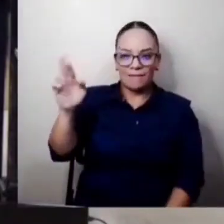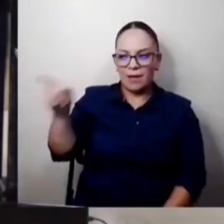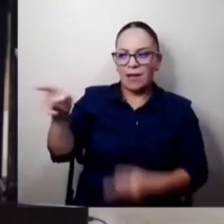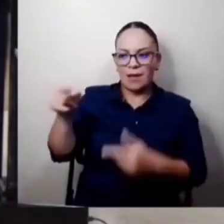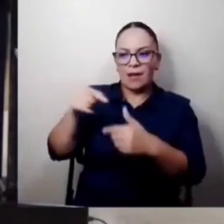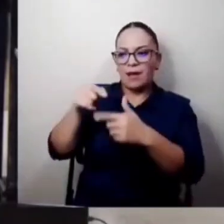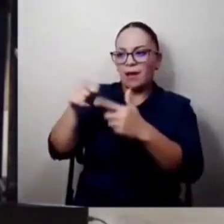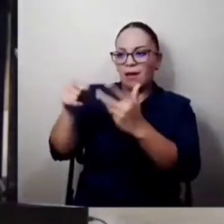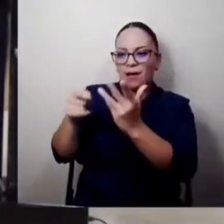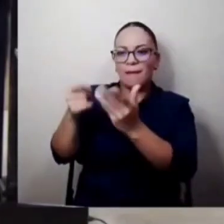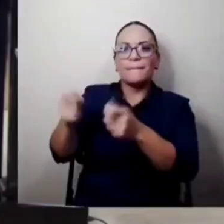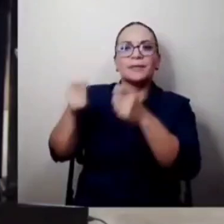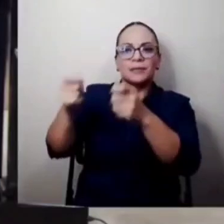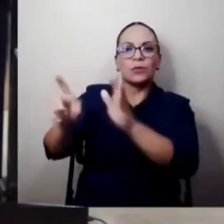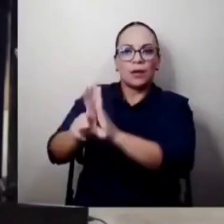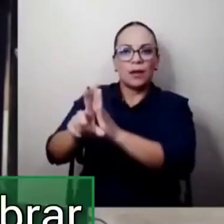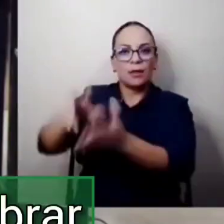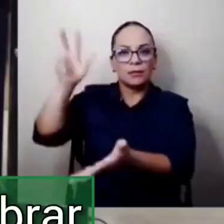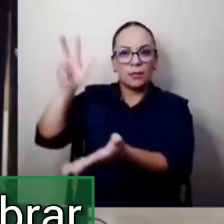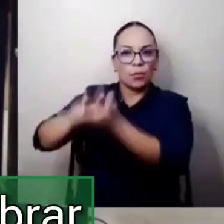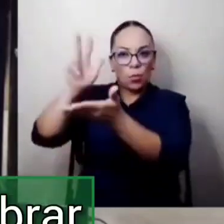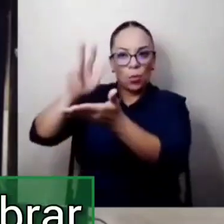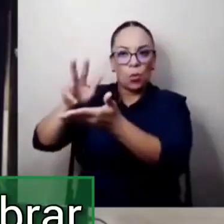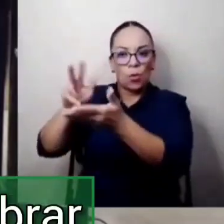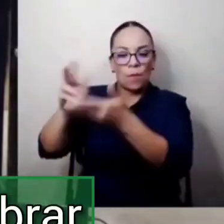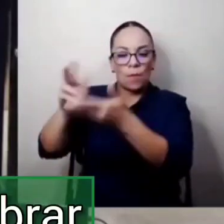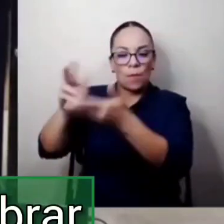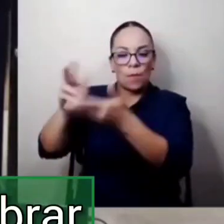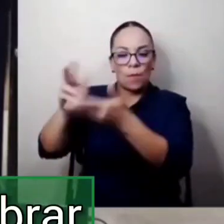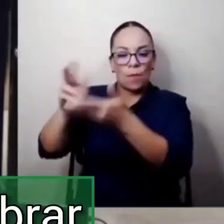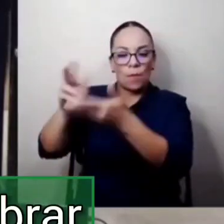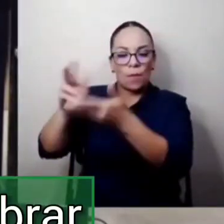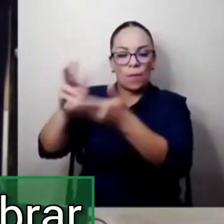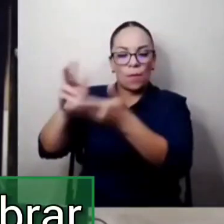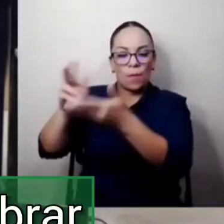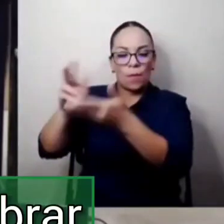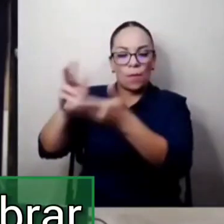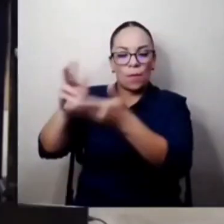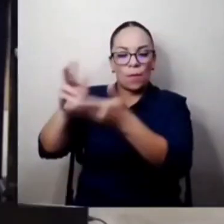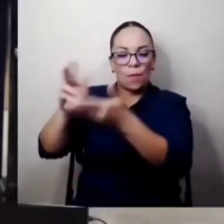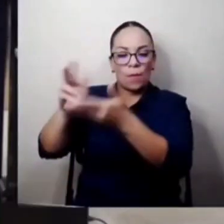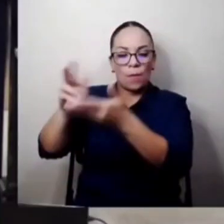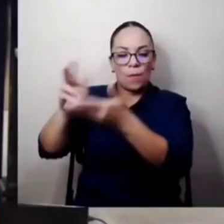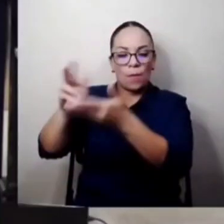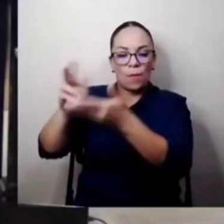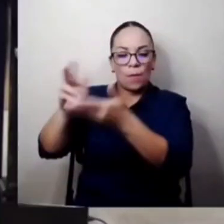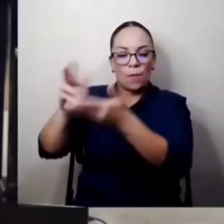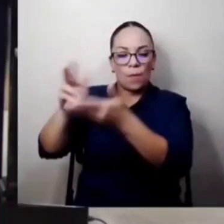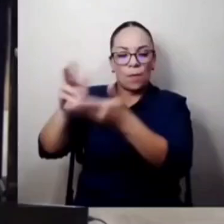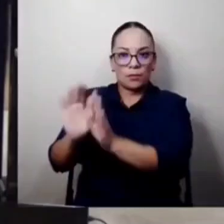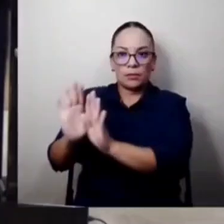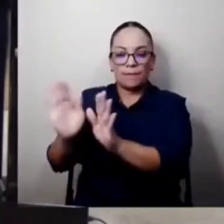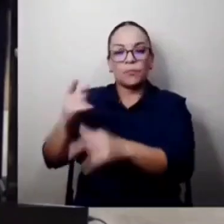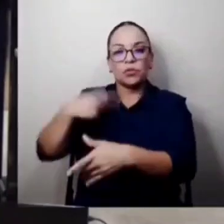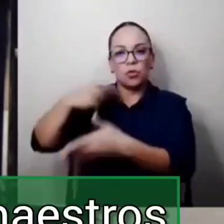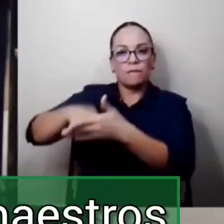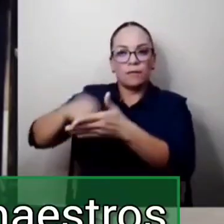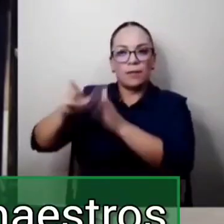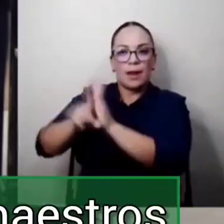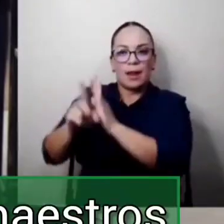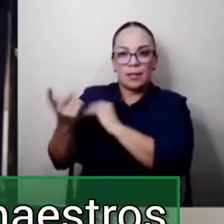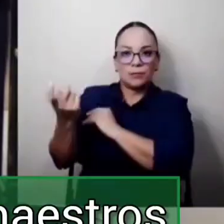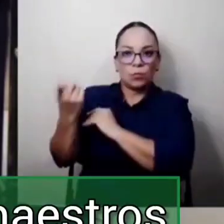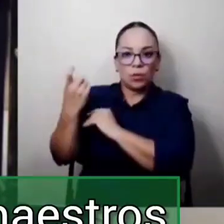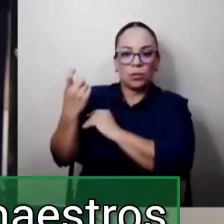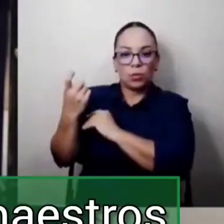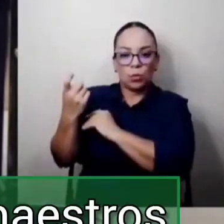una ley que se aprobó, para que ya cerremos esas cuentas por cobrar. Yo firmé la ley hace poquito, y entonces,